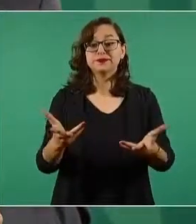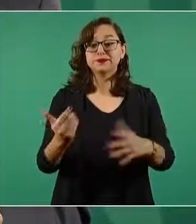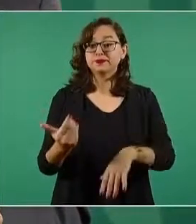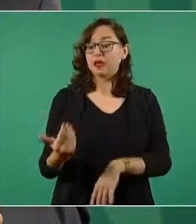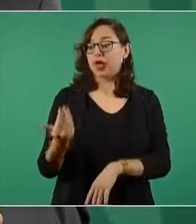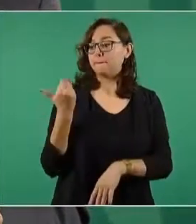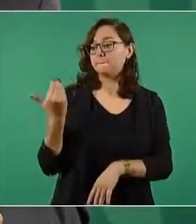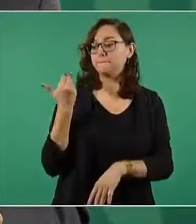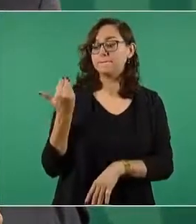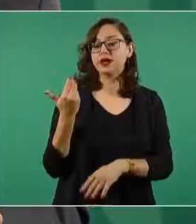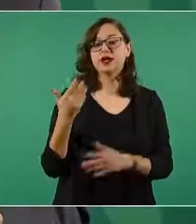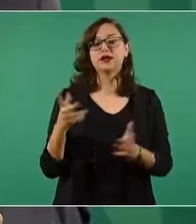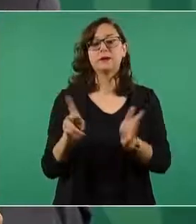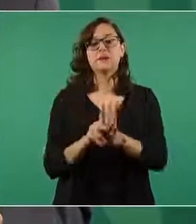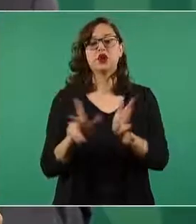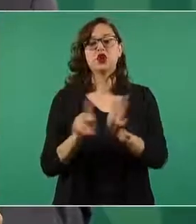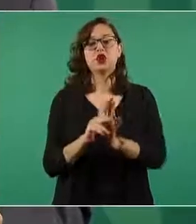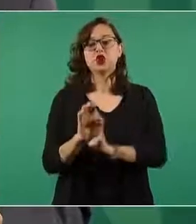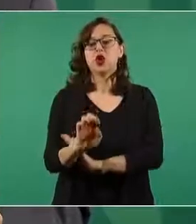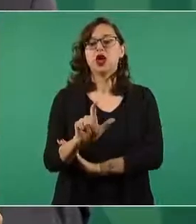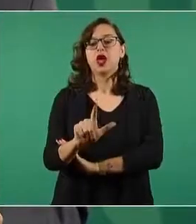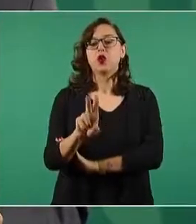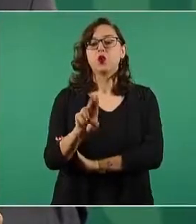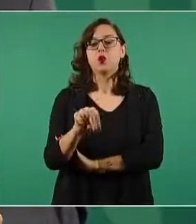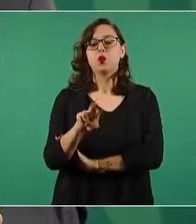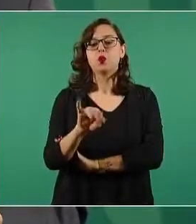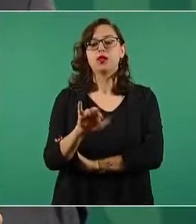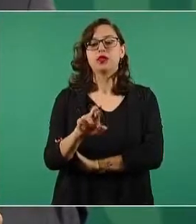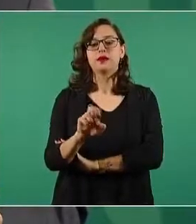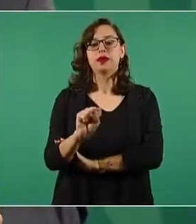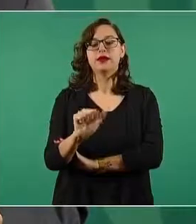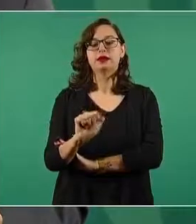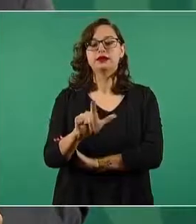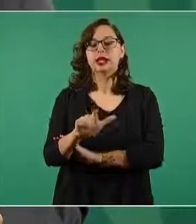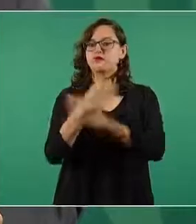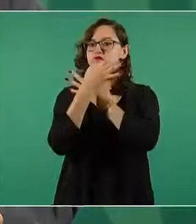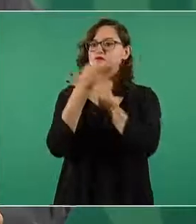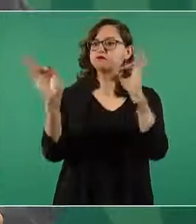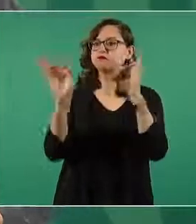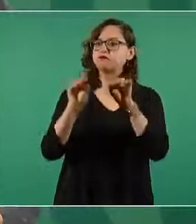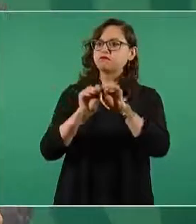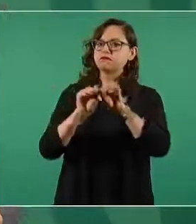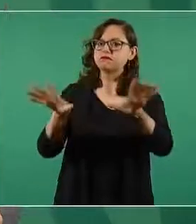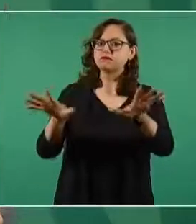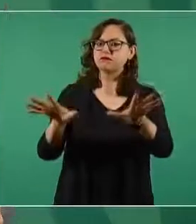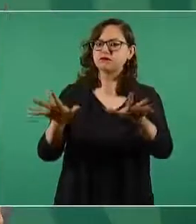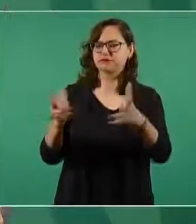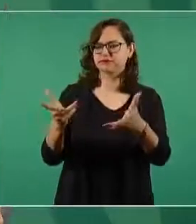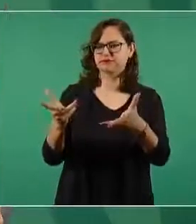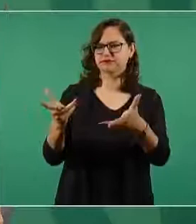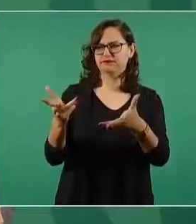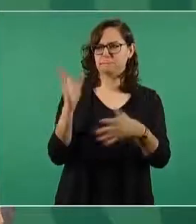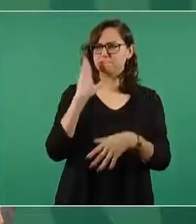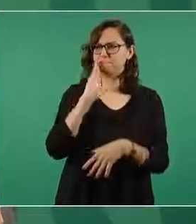periódico Universal, así a la ligera,